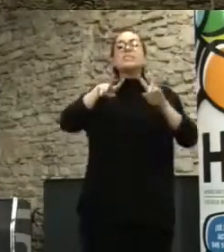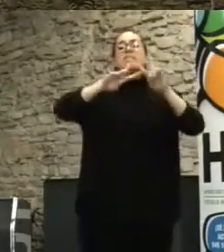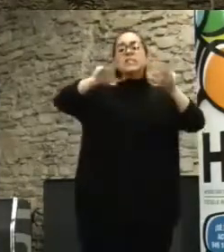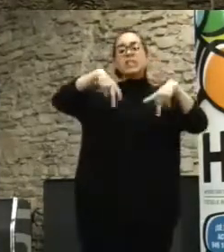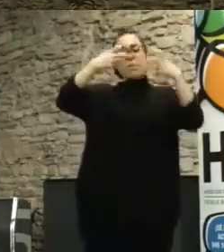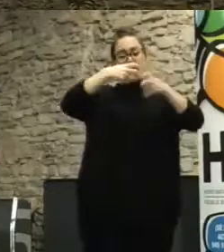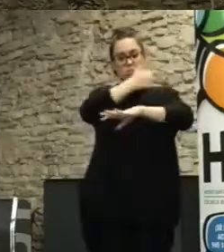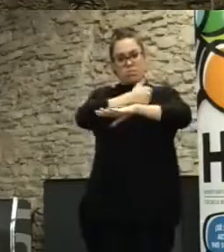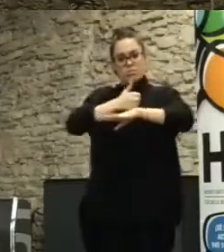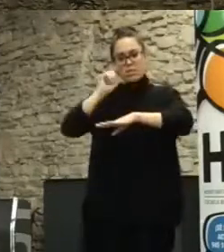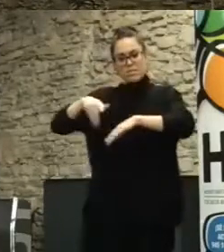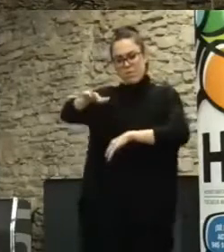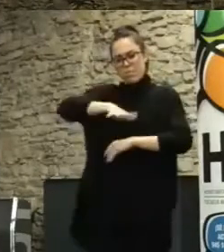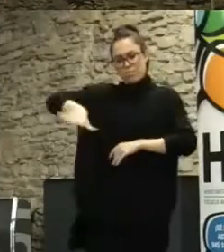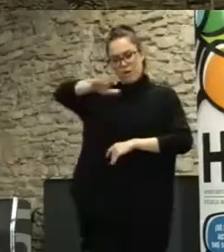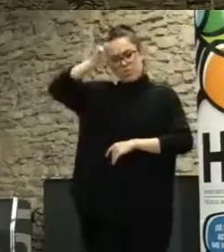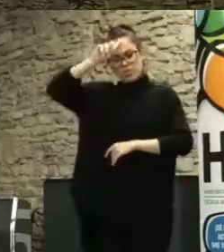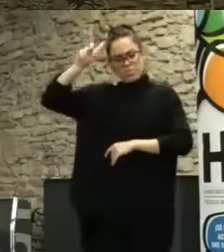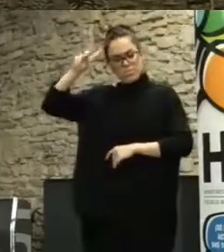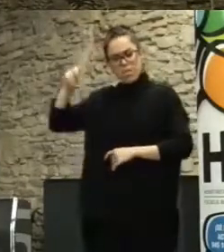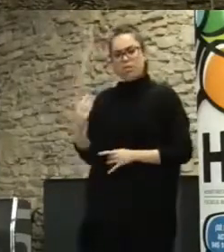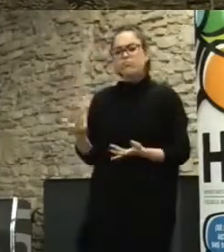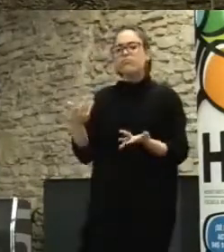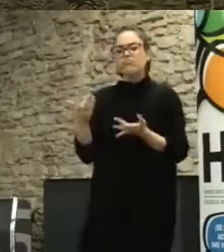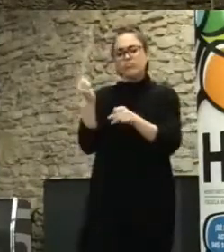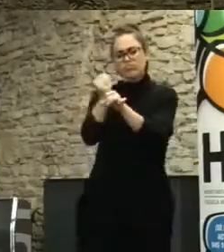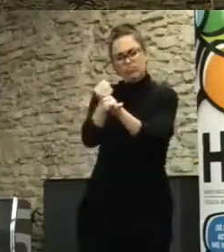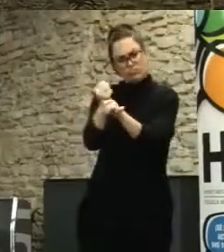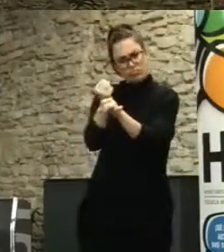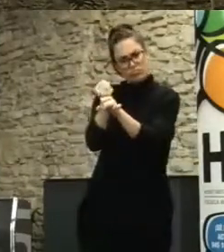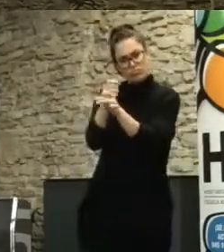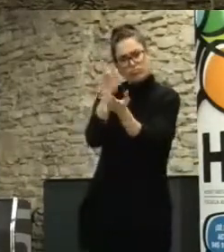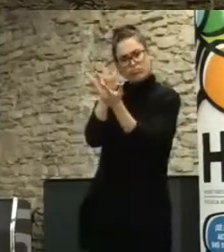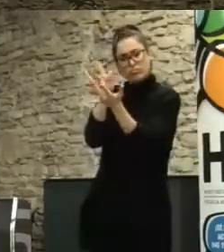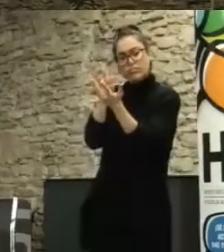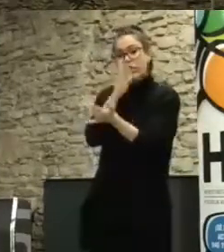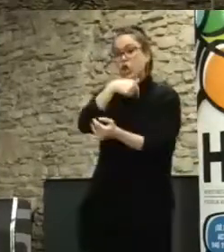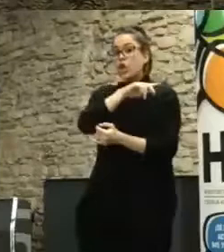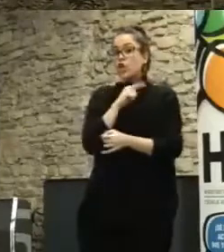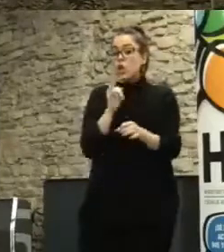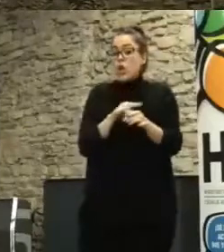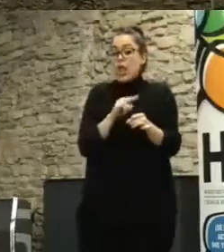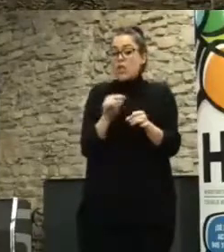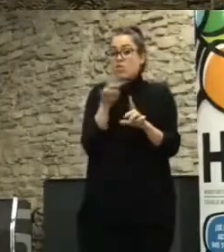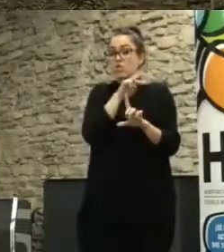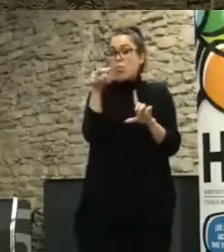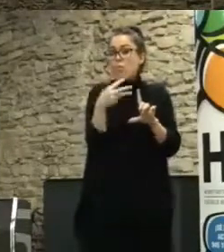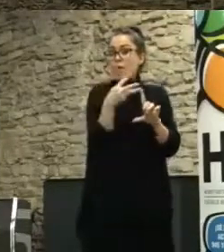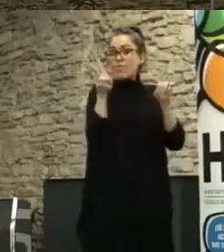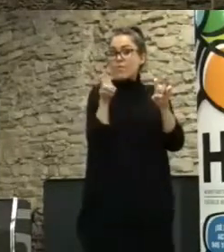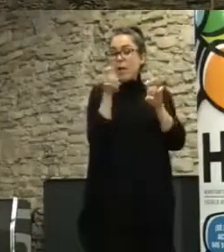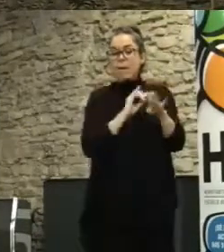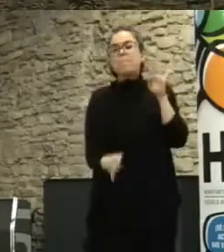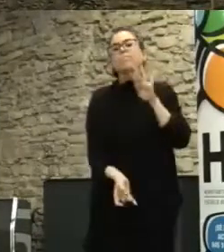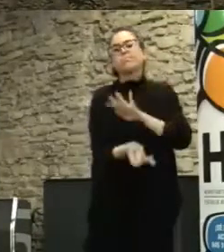de la ciudad. Esta es un poco la nueva gráfica, que la web nueva sale el lunes. O sea, si no la podré ir aquí. Este es el